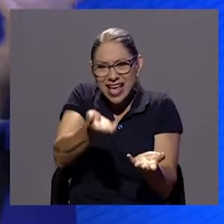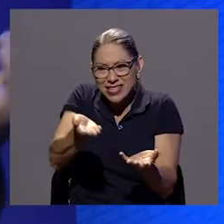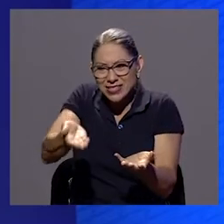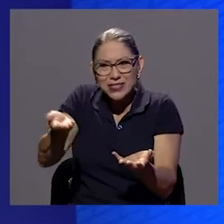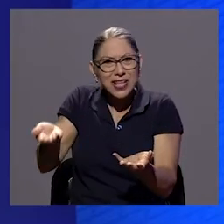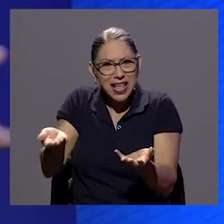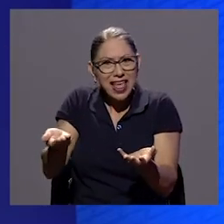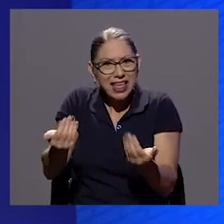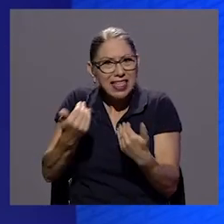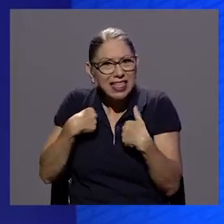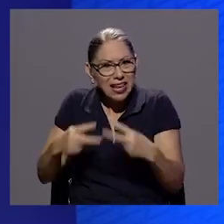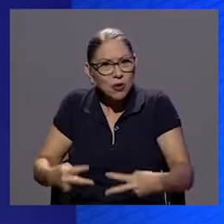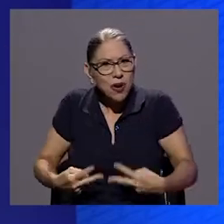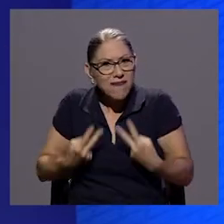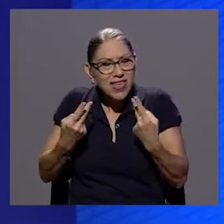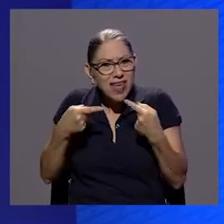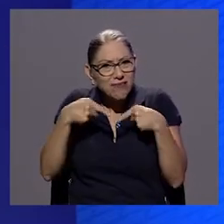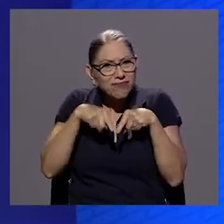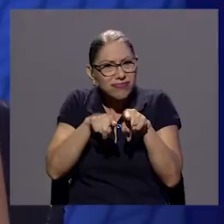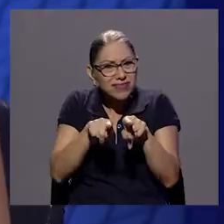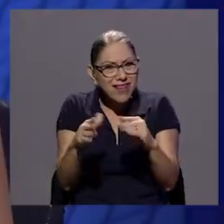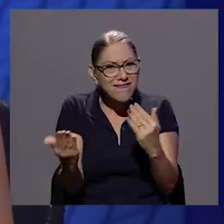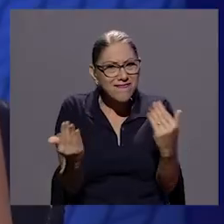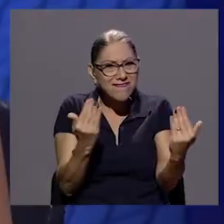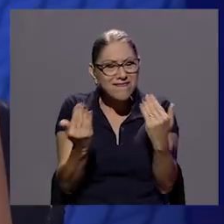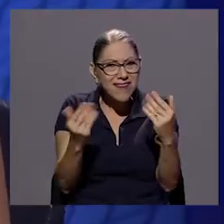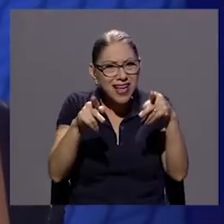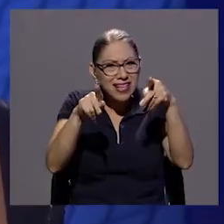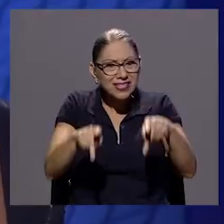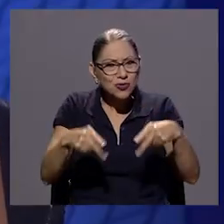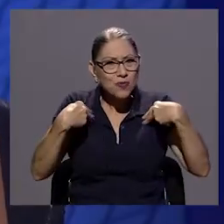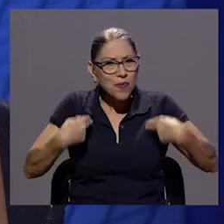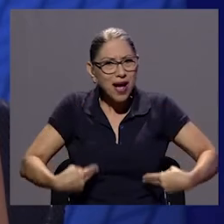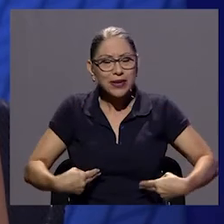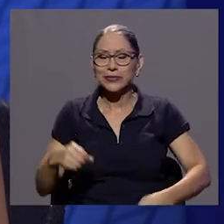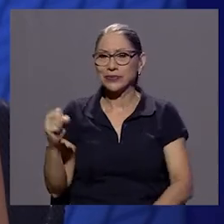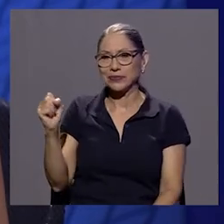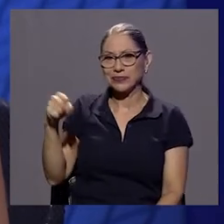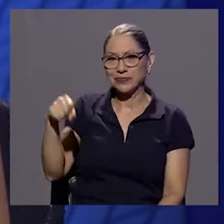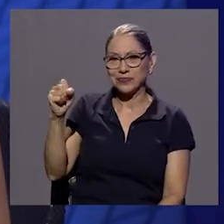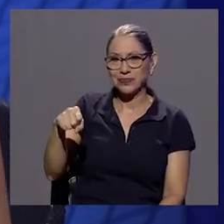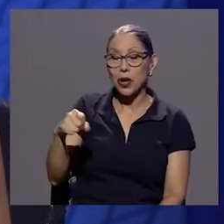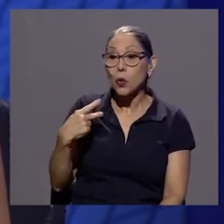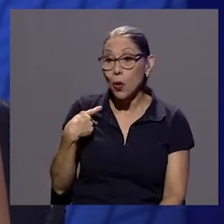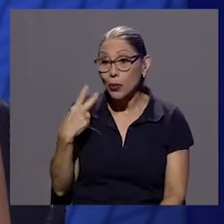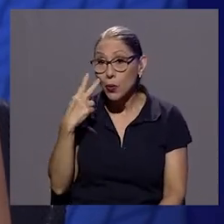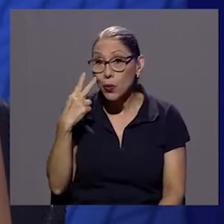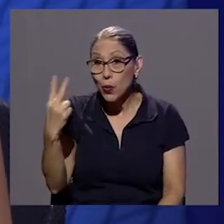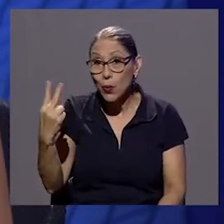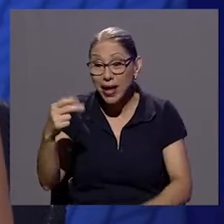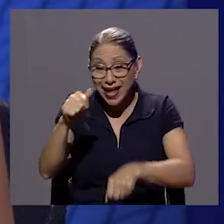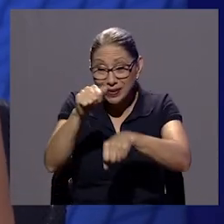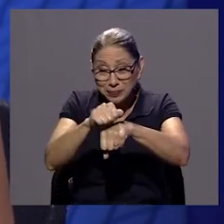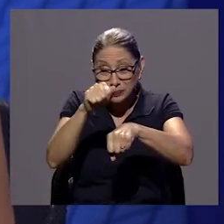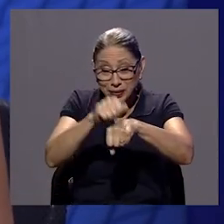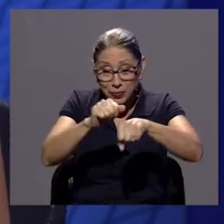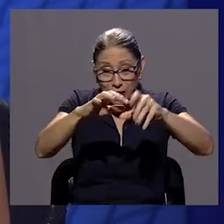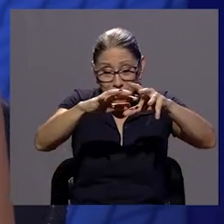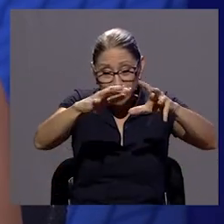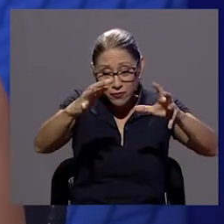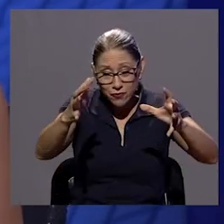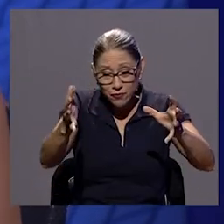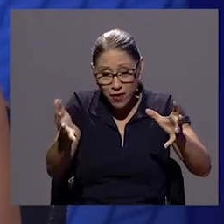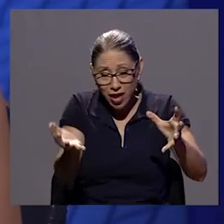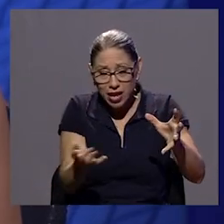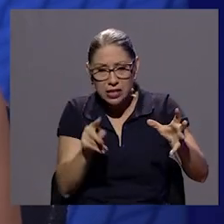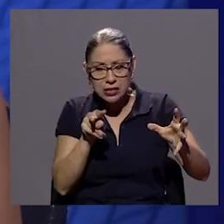tener una trayectoria similar a la de los humanos claro y es que también digamos cuando uno ve las esferas han pasado por un montón de